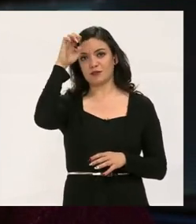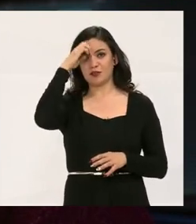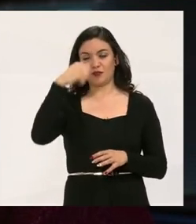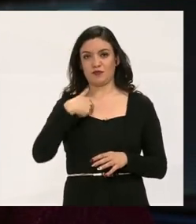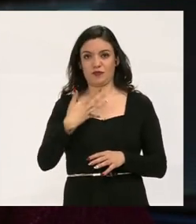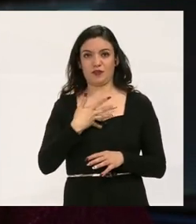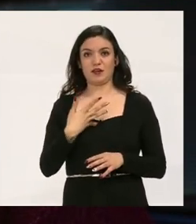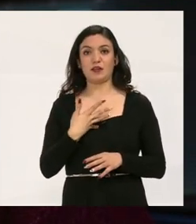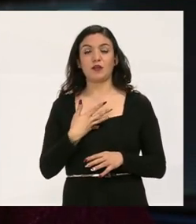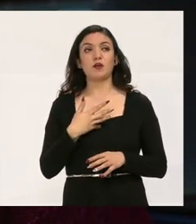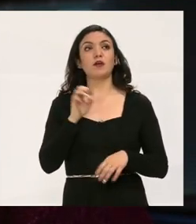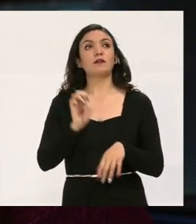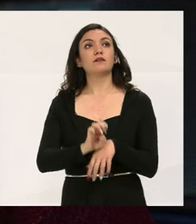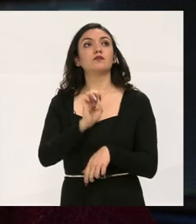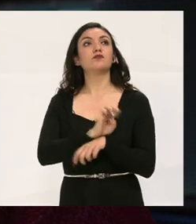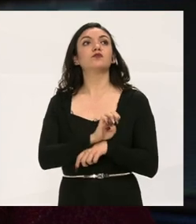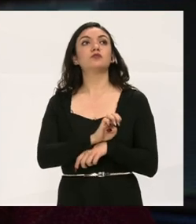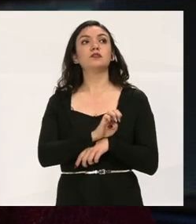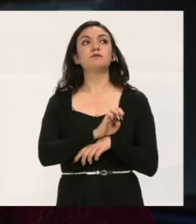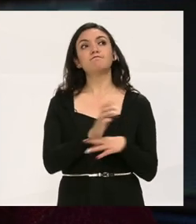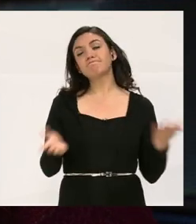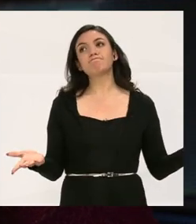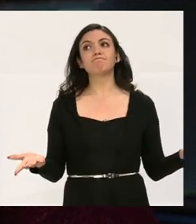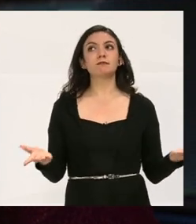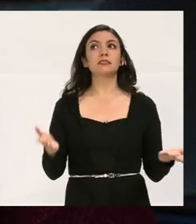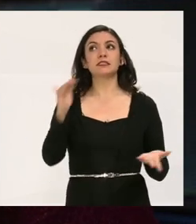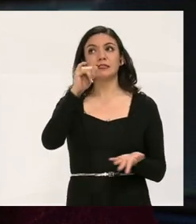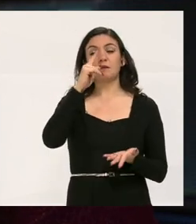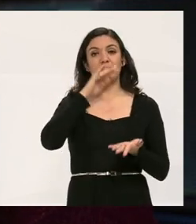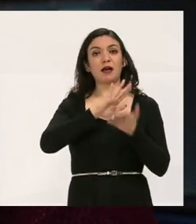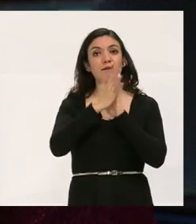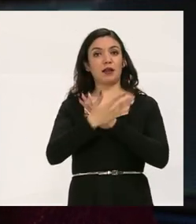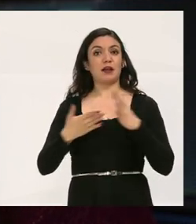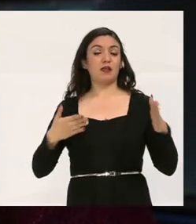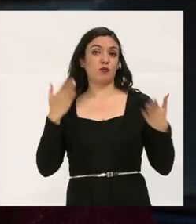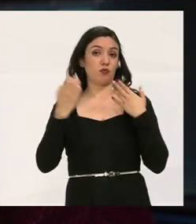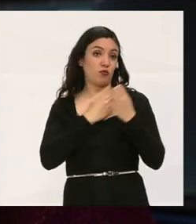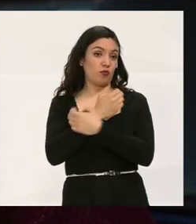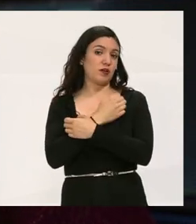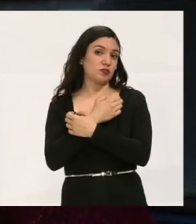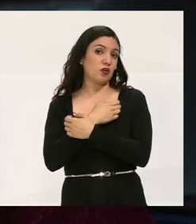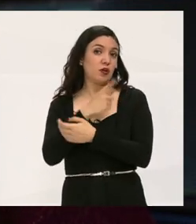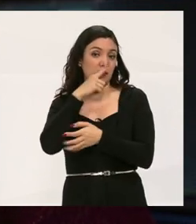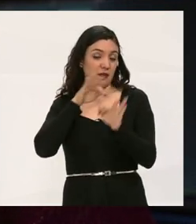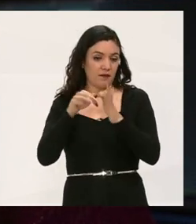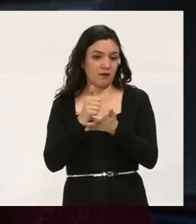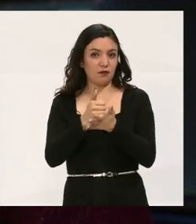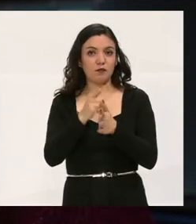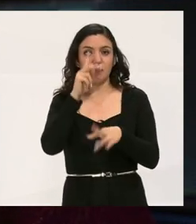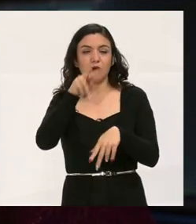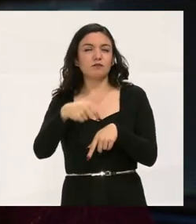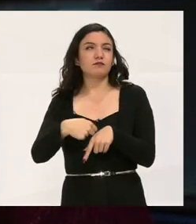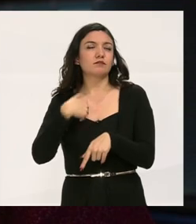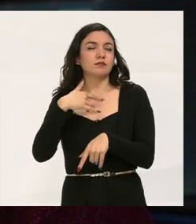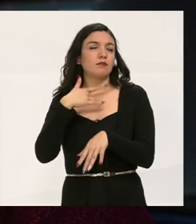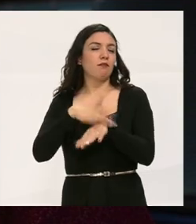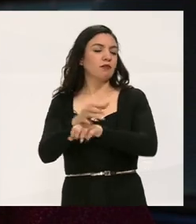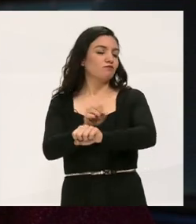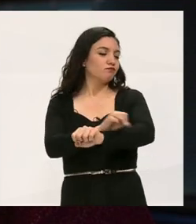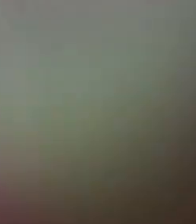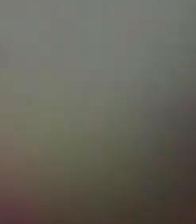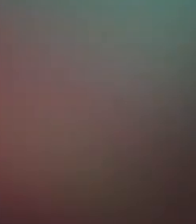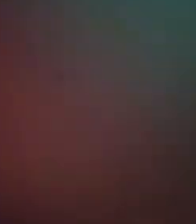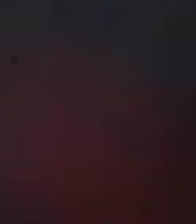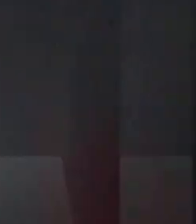ha sido la mejor experiencia que he tenido. Entonces, pues ir, dedicarme a la educación y trabajar para ellos es lo que más me ha